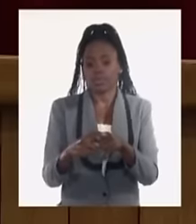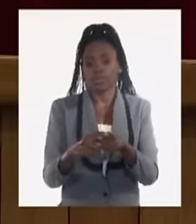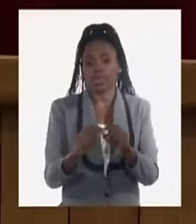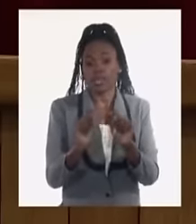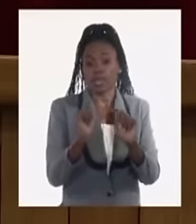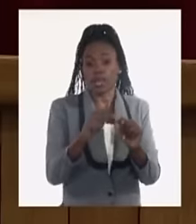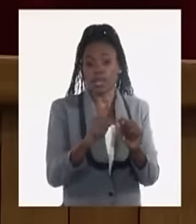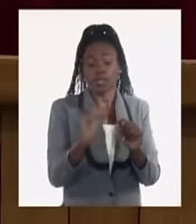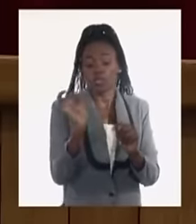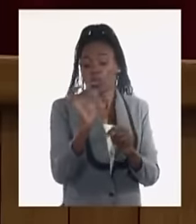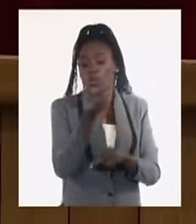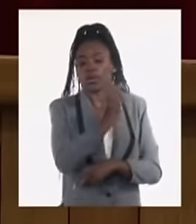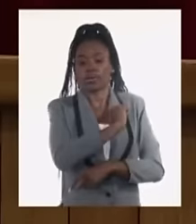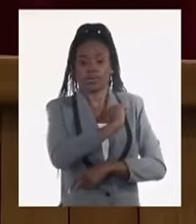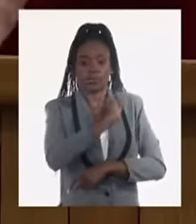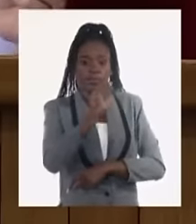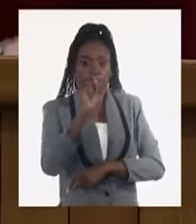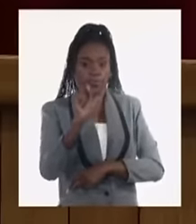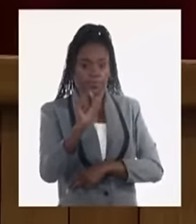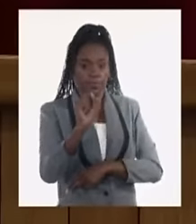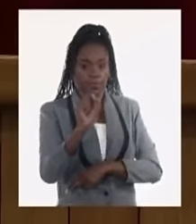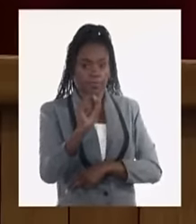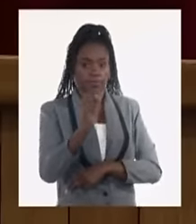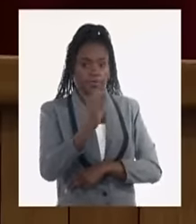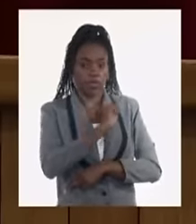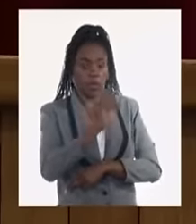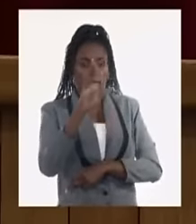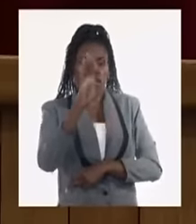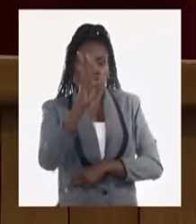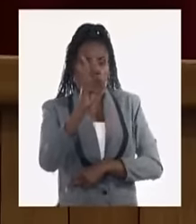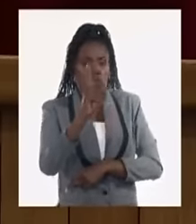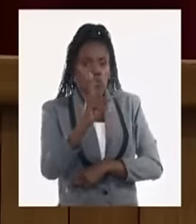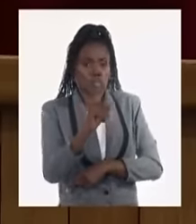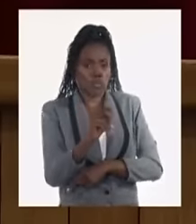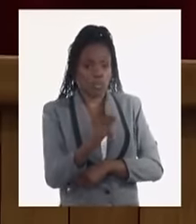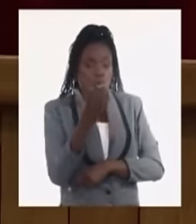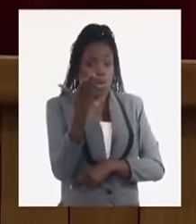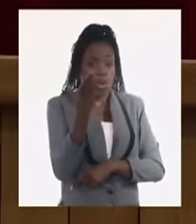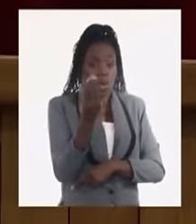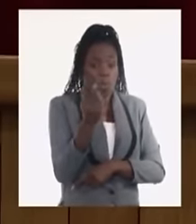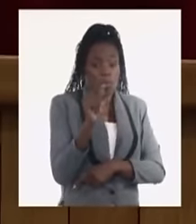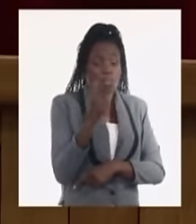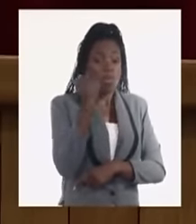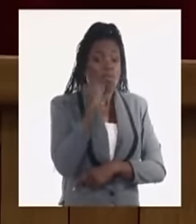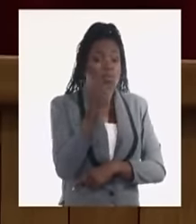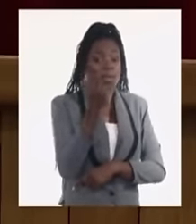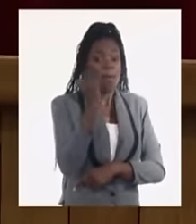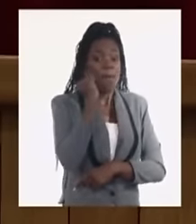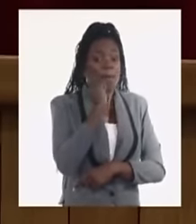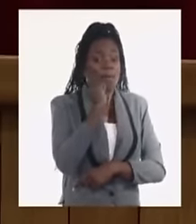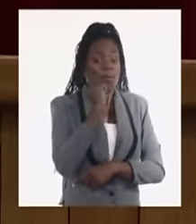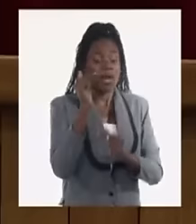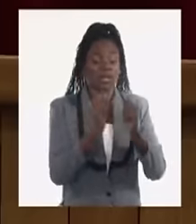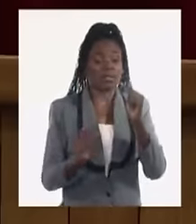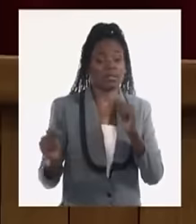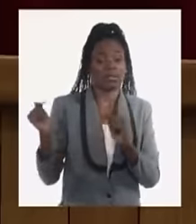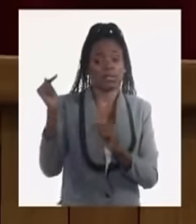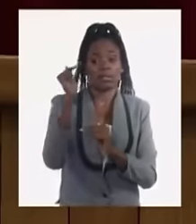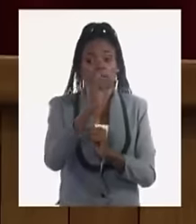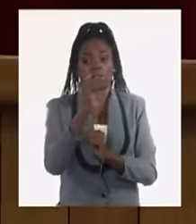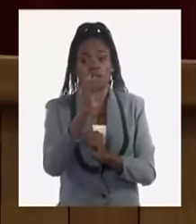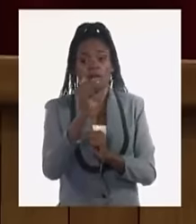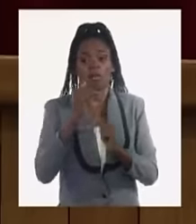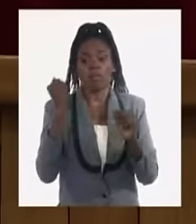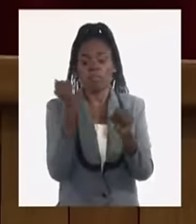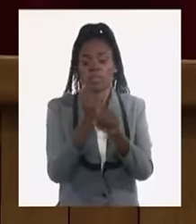no se ha logrado realmente el impacto y el resultado y en muchas de ellas ha faltado un poco más de prioridad para su